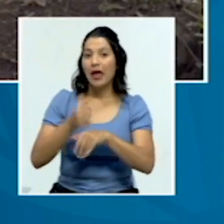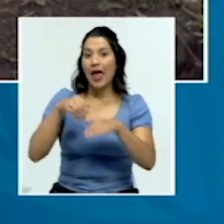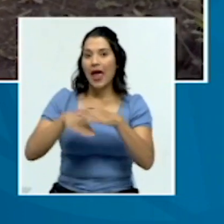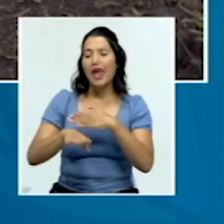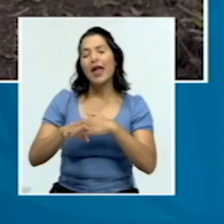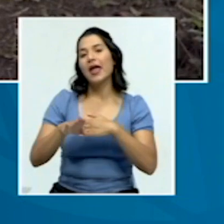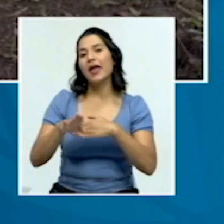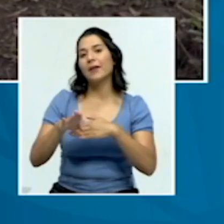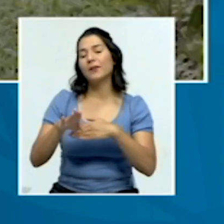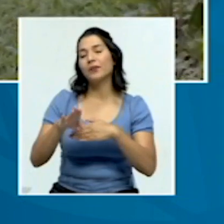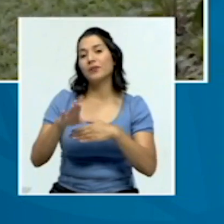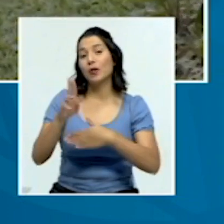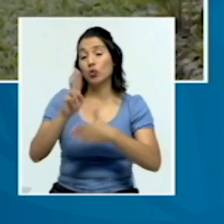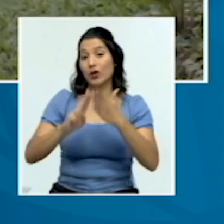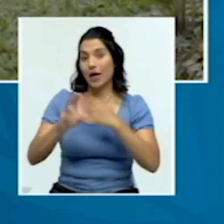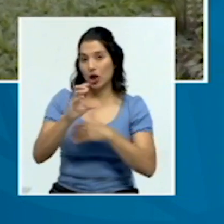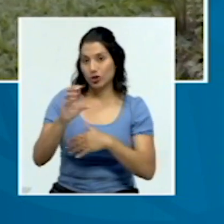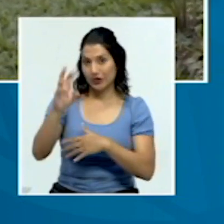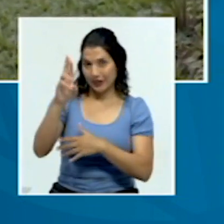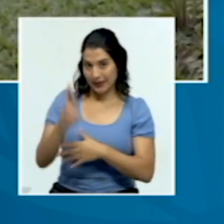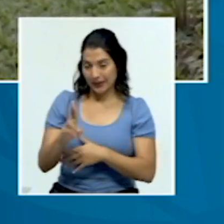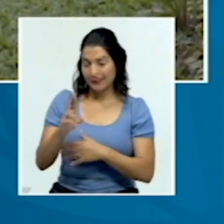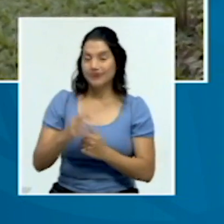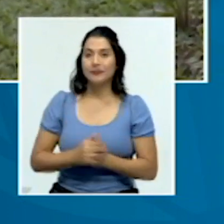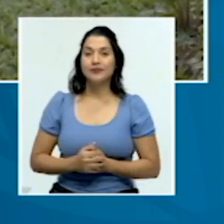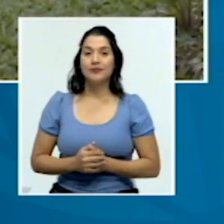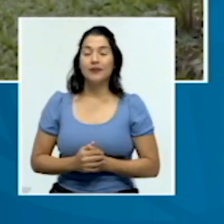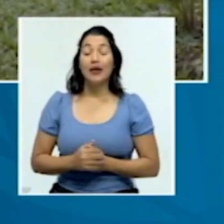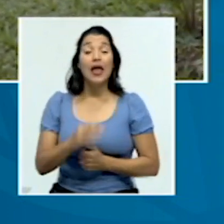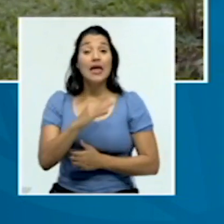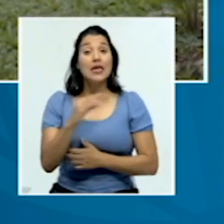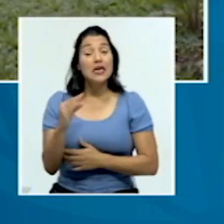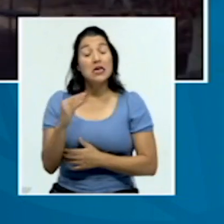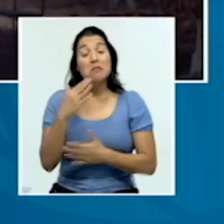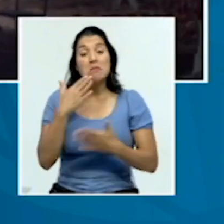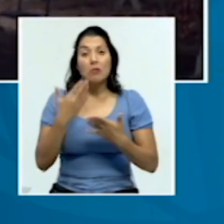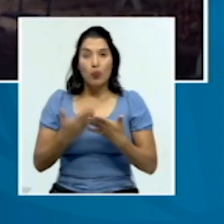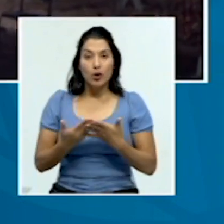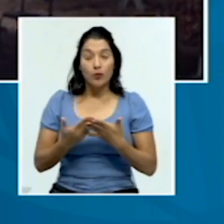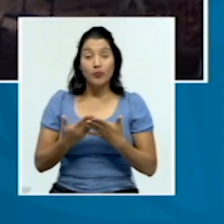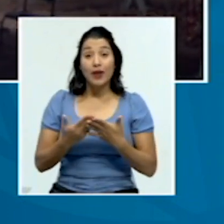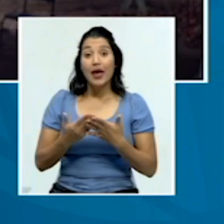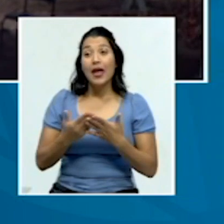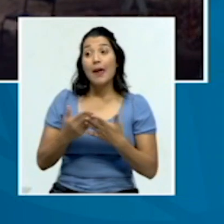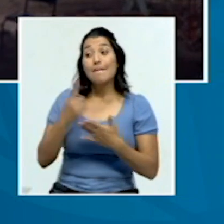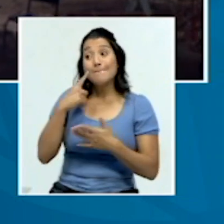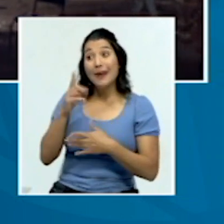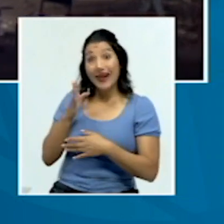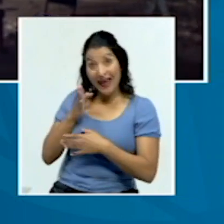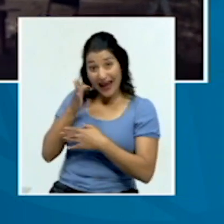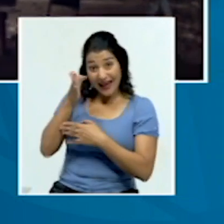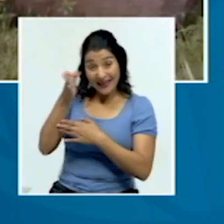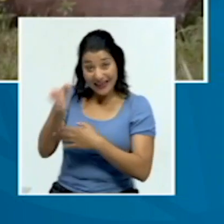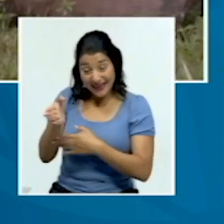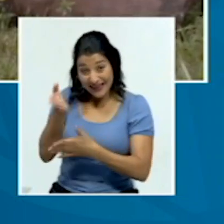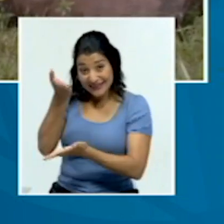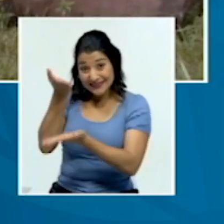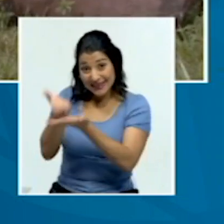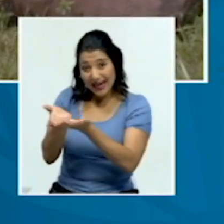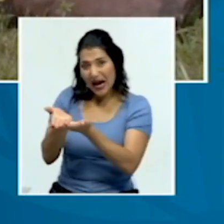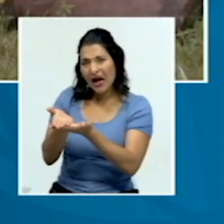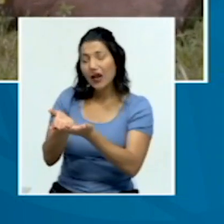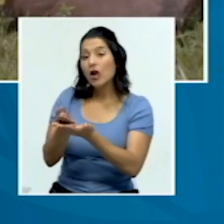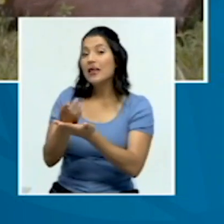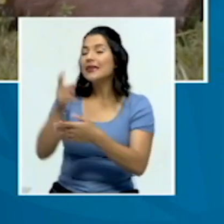institucionalidad de la Universidad de Costa Rica. Y pues bueno, el viaje solo para llegar a esta zona es